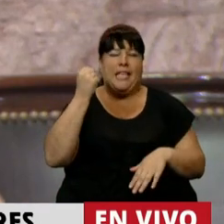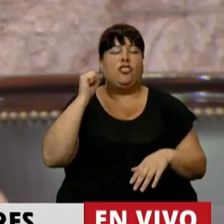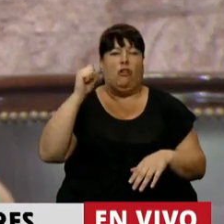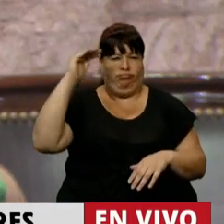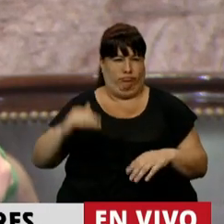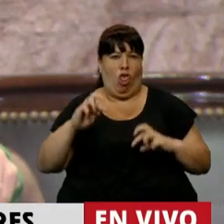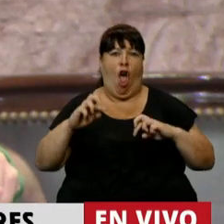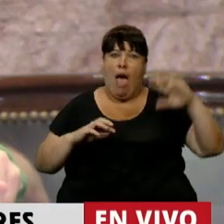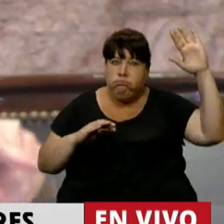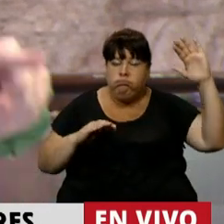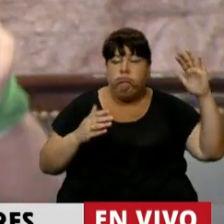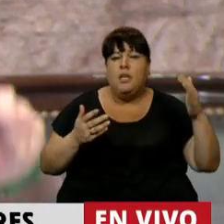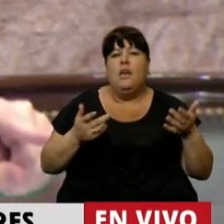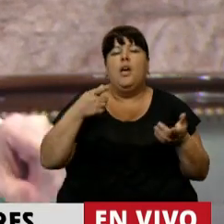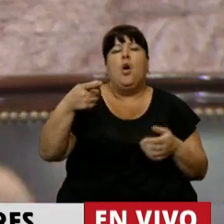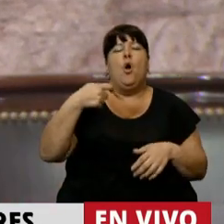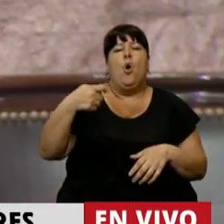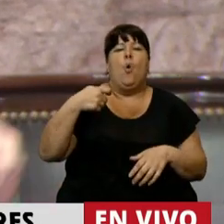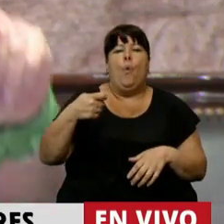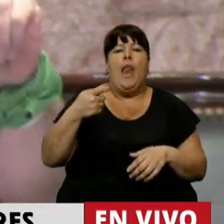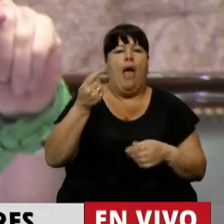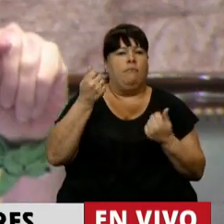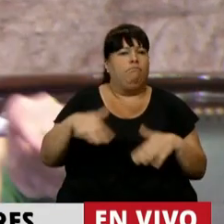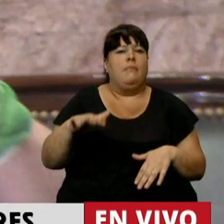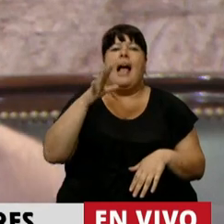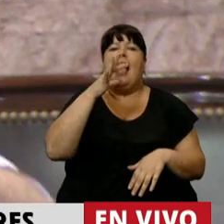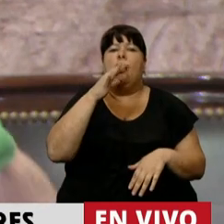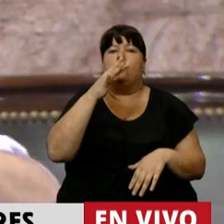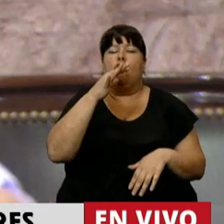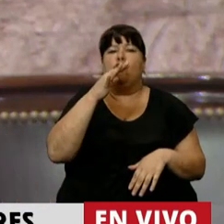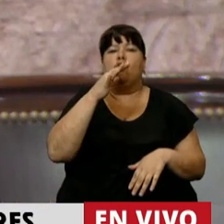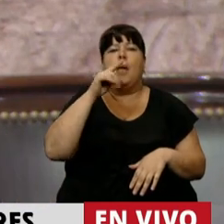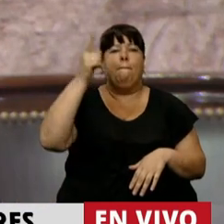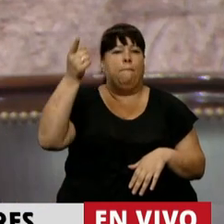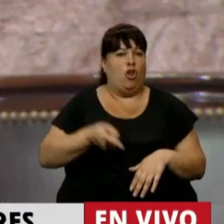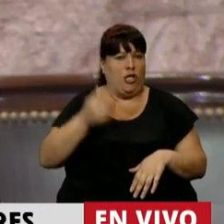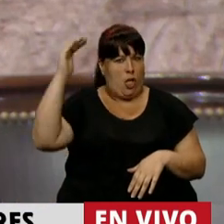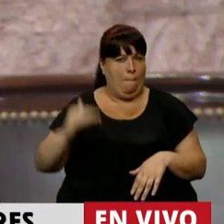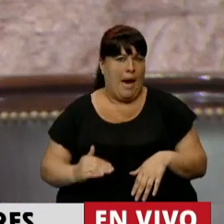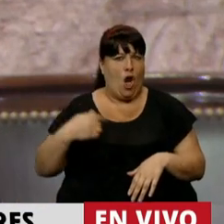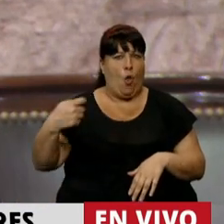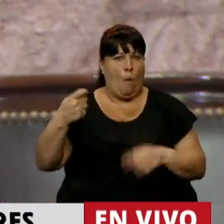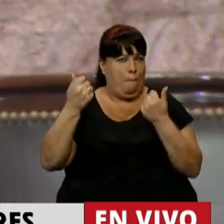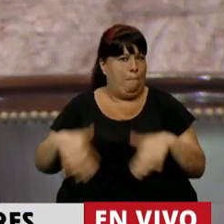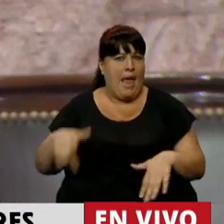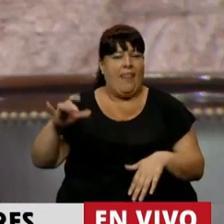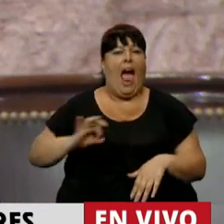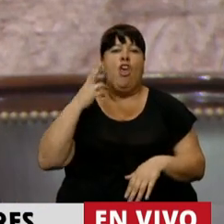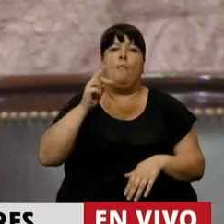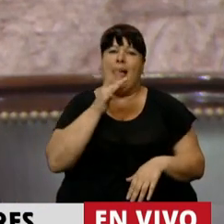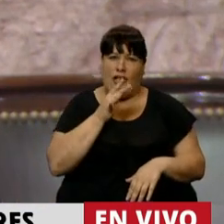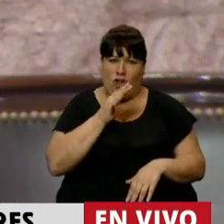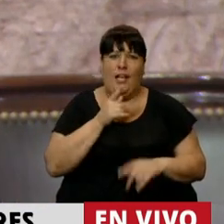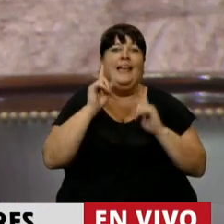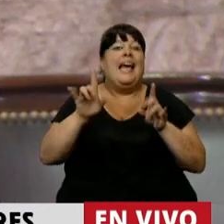las jubilaciones perdieron 14 puntos, perdieron las jubilaciones en el 2014.